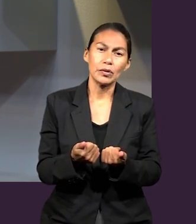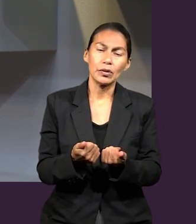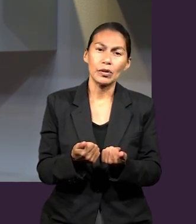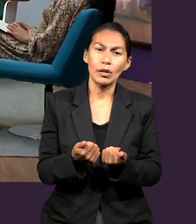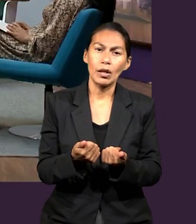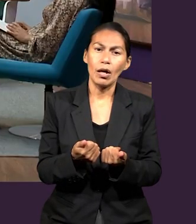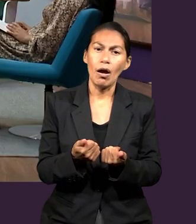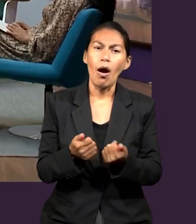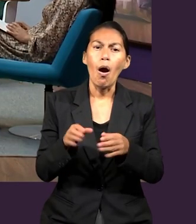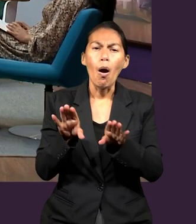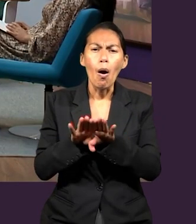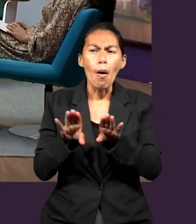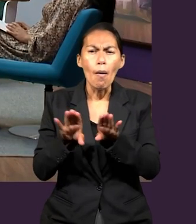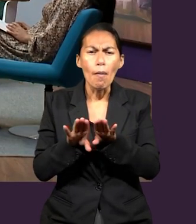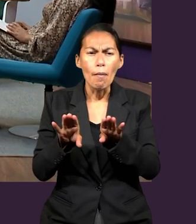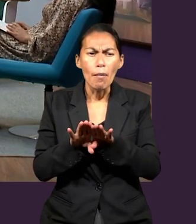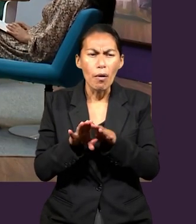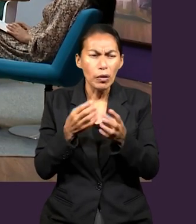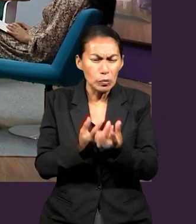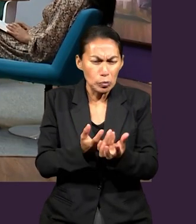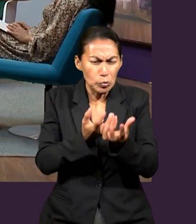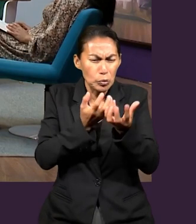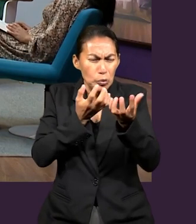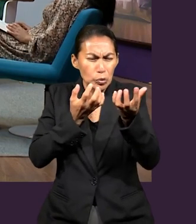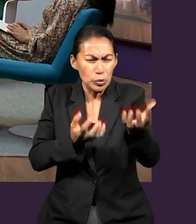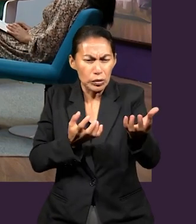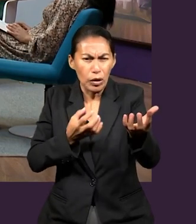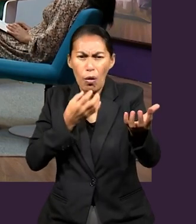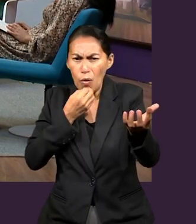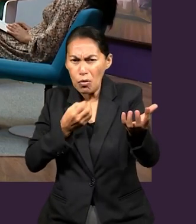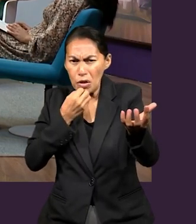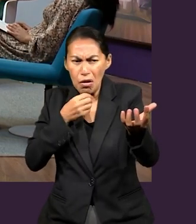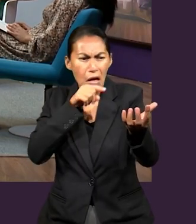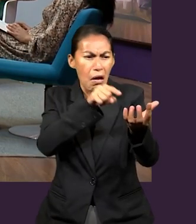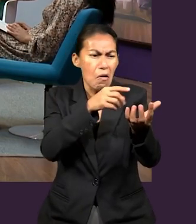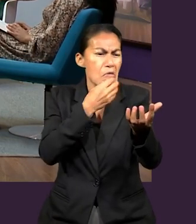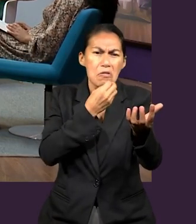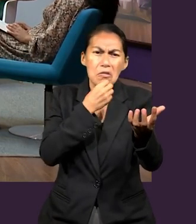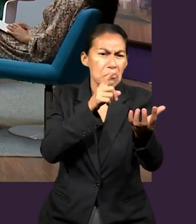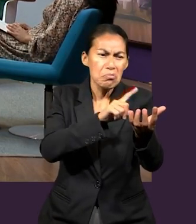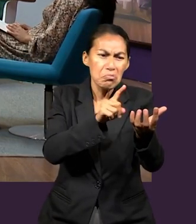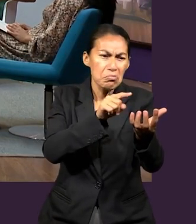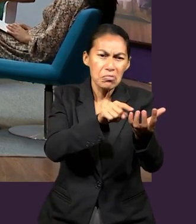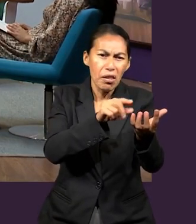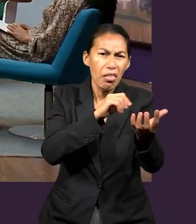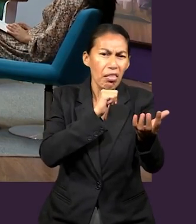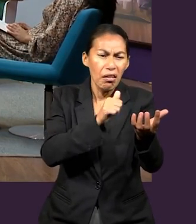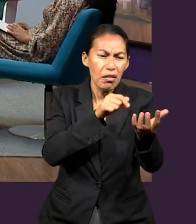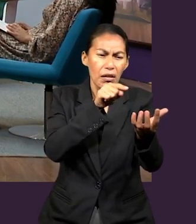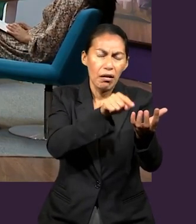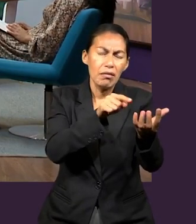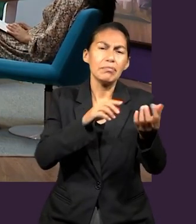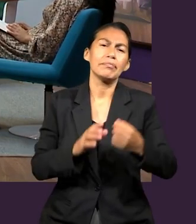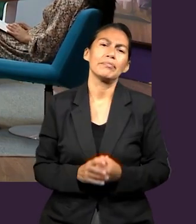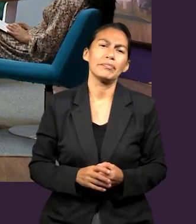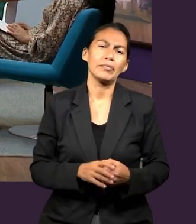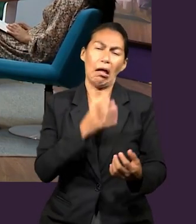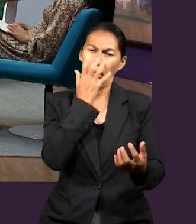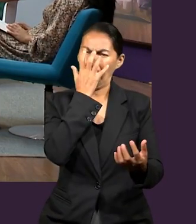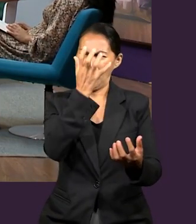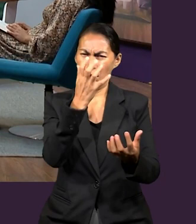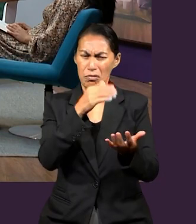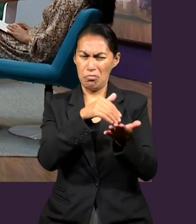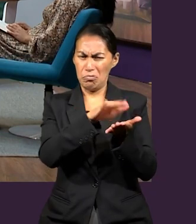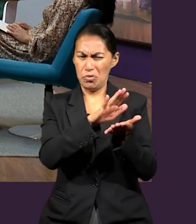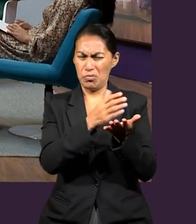debemos reconocer la distancia que provocó entre los judíos y gentiles. Como tú bien dijiste, Ned, se utilizaba